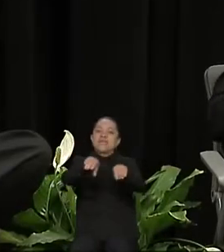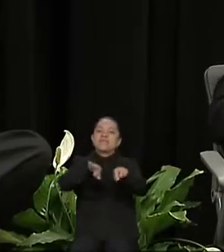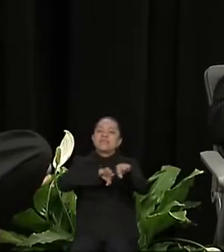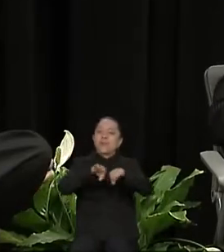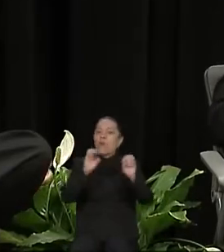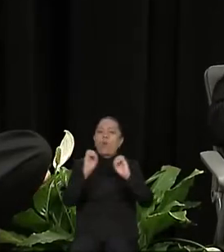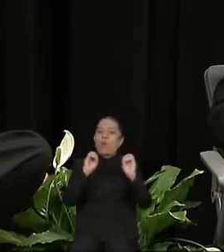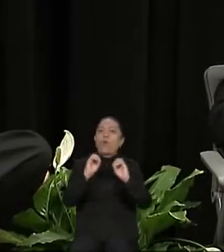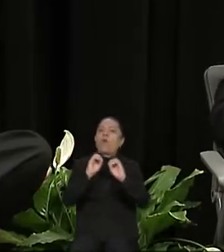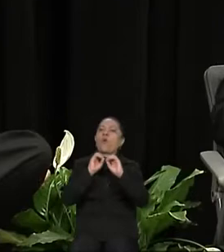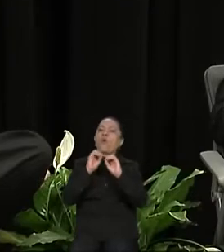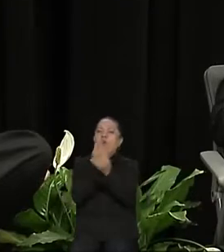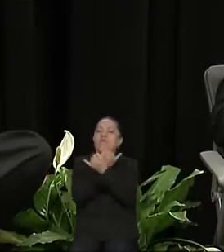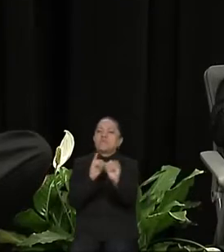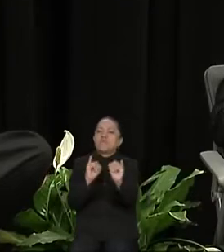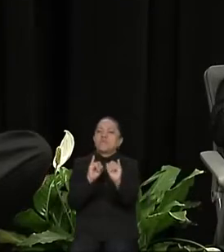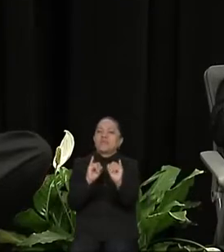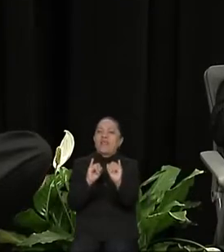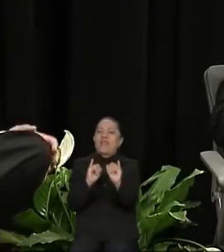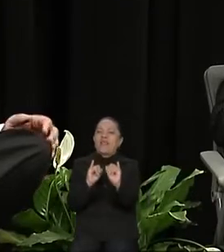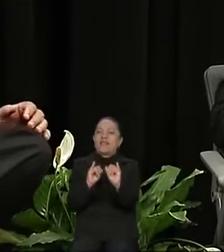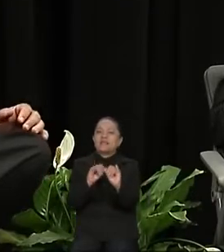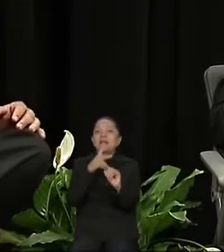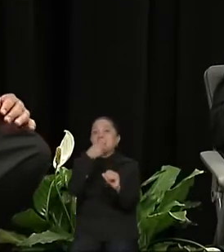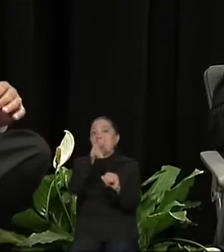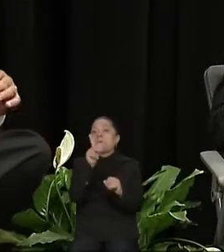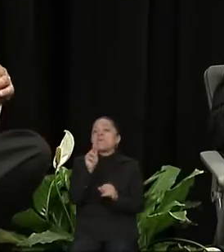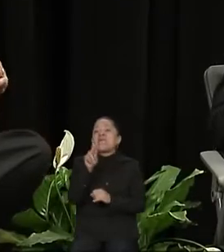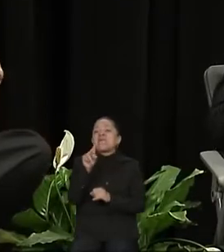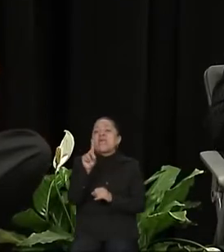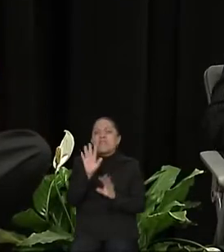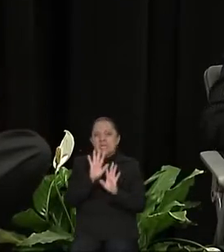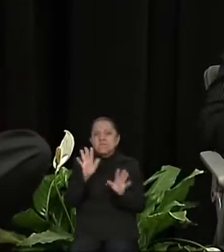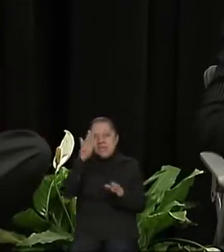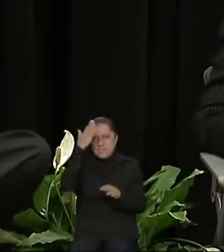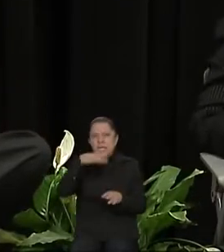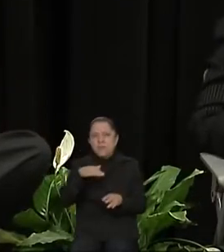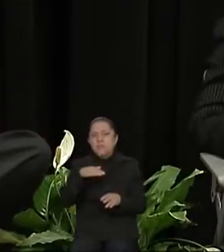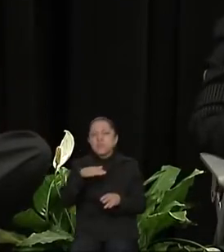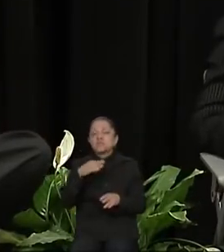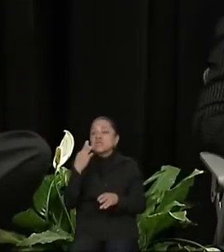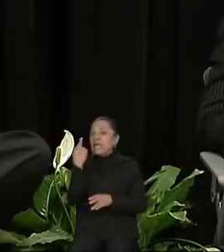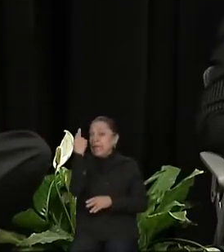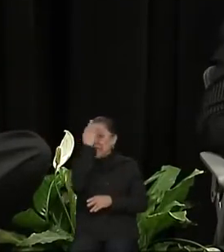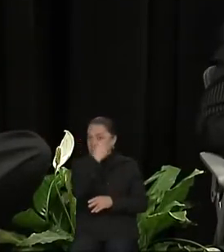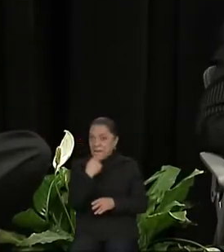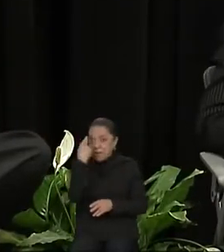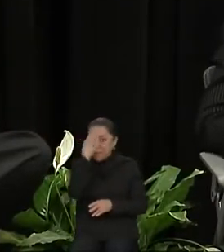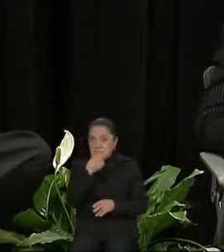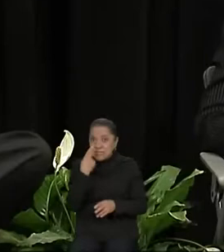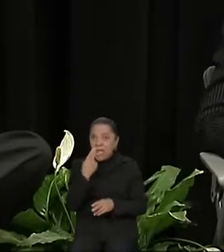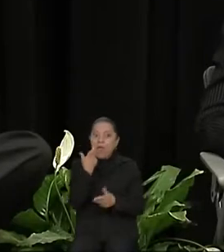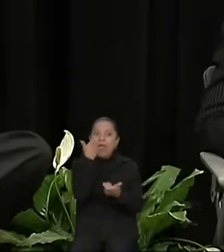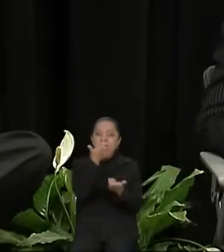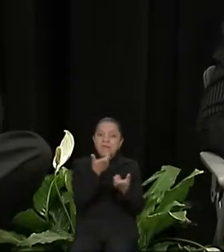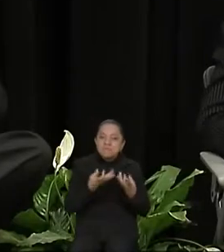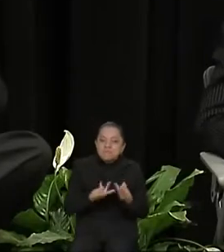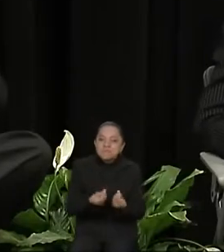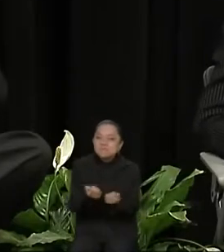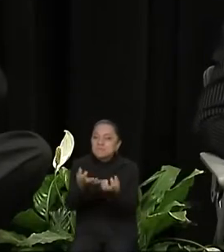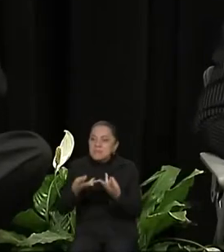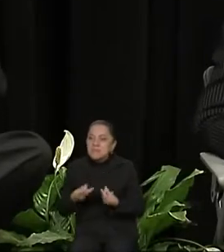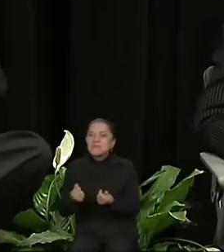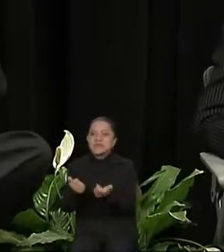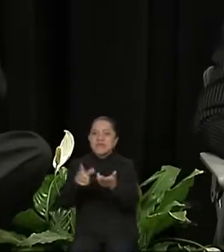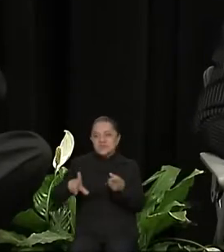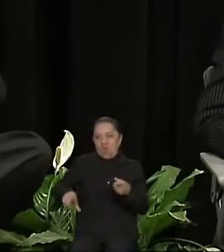convencidos en que debemos de revisar la distribución del gasto público. No es posible conocer que hay un